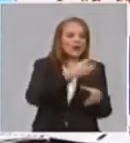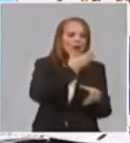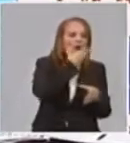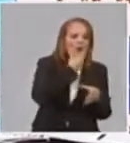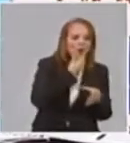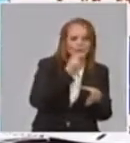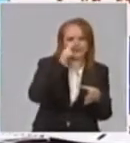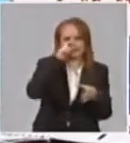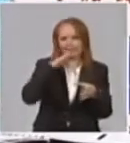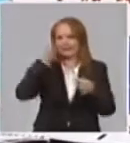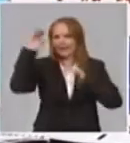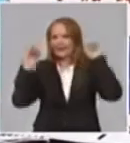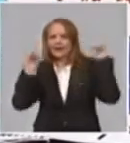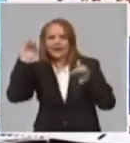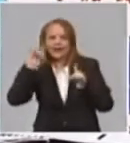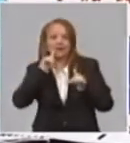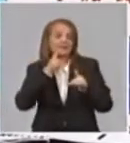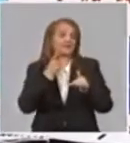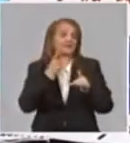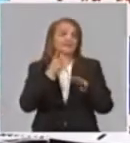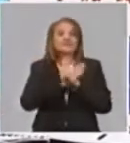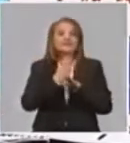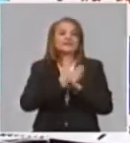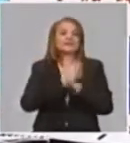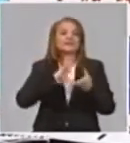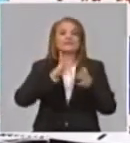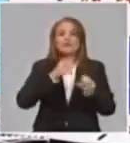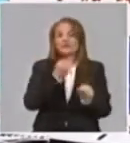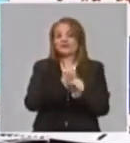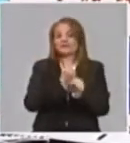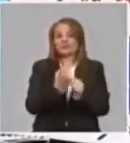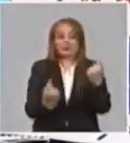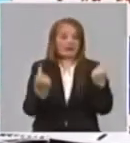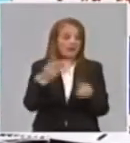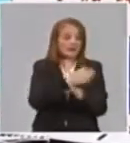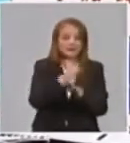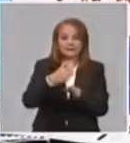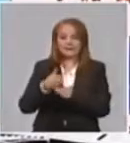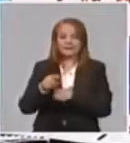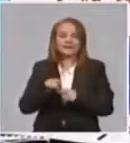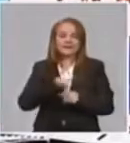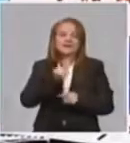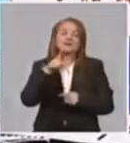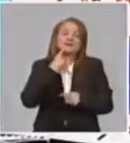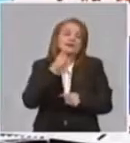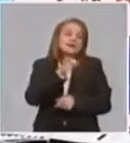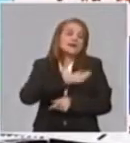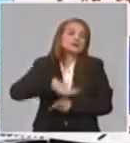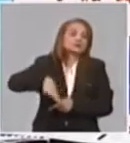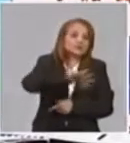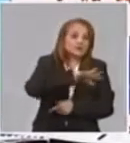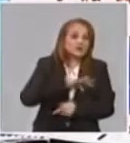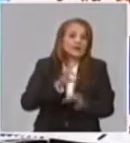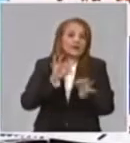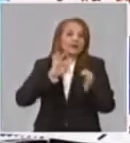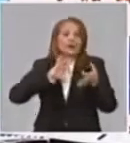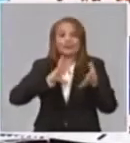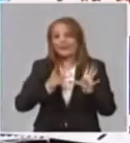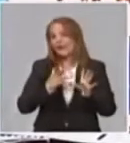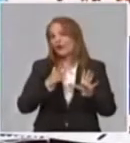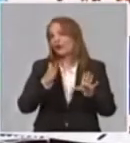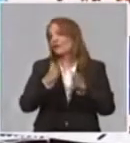con maneras diferentes de hacer. Y porque además la sociedad, como organismo complejo y contradictorio, que es en sí misma